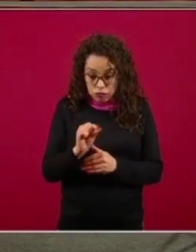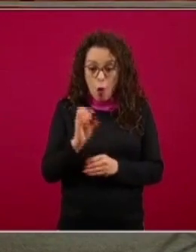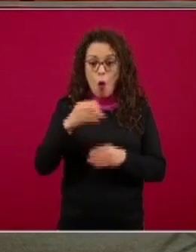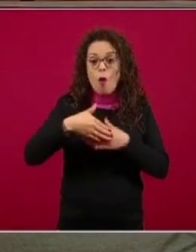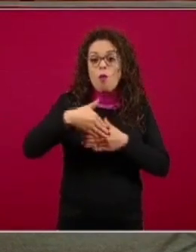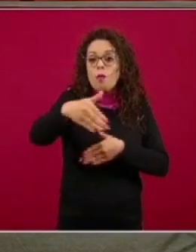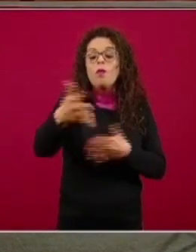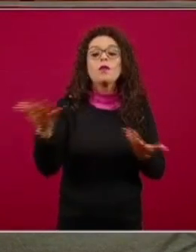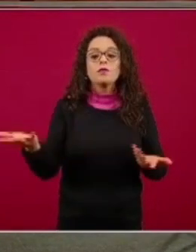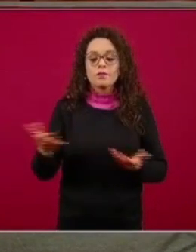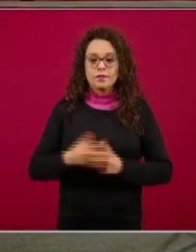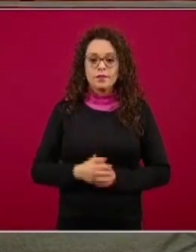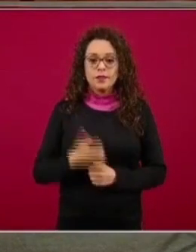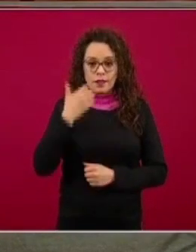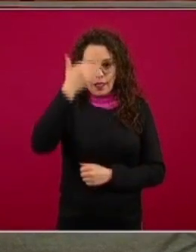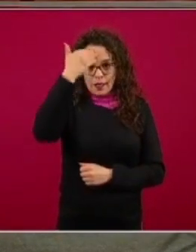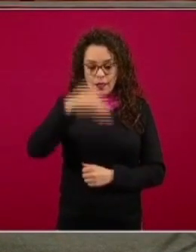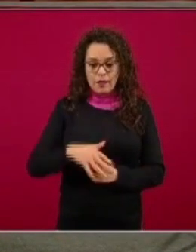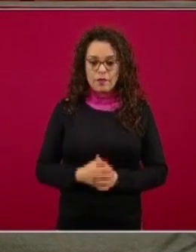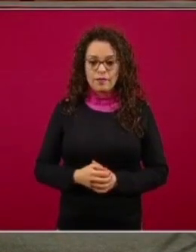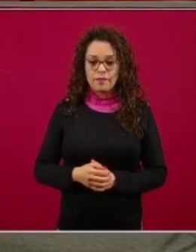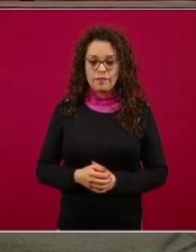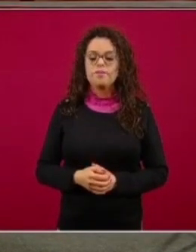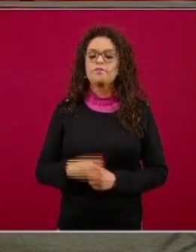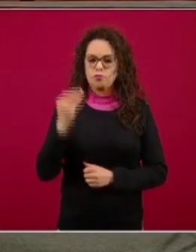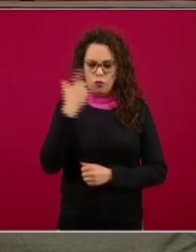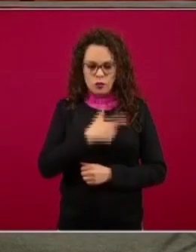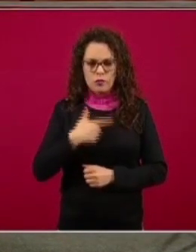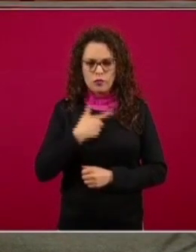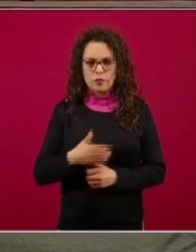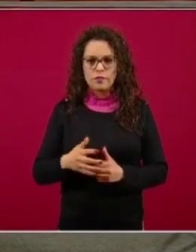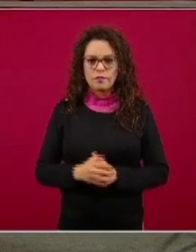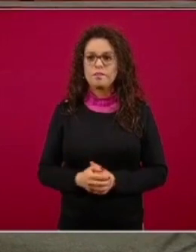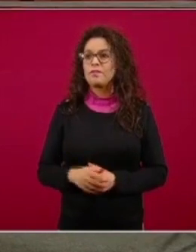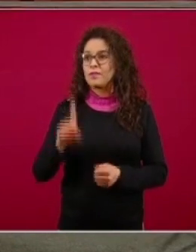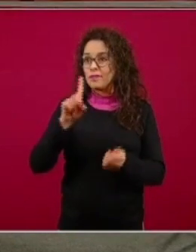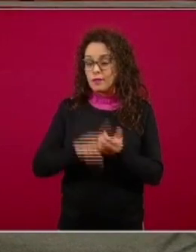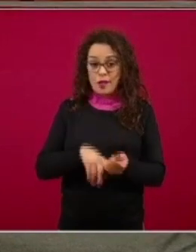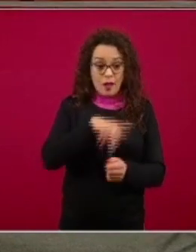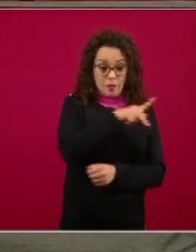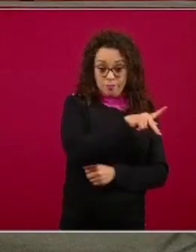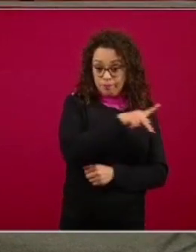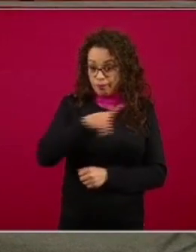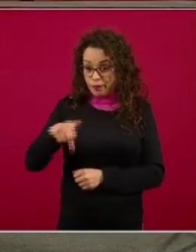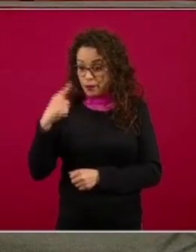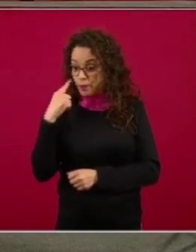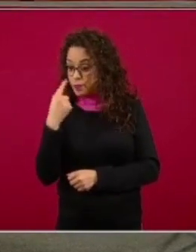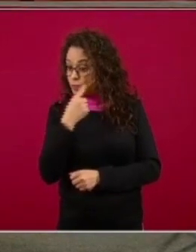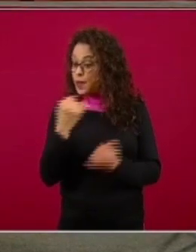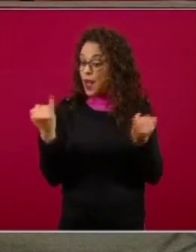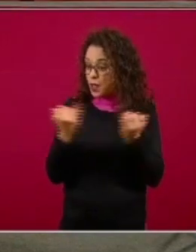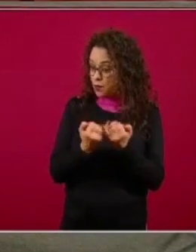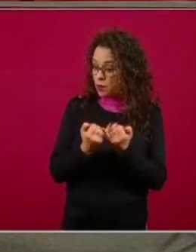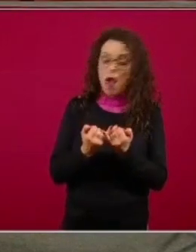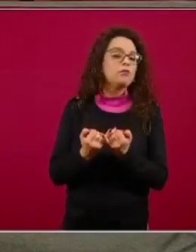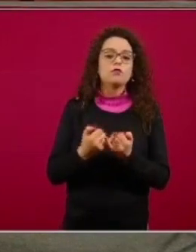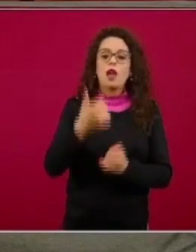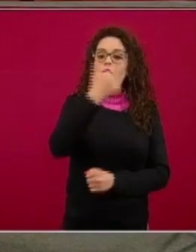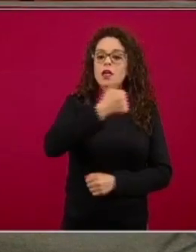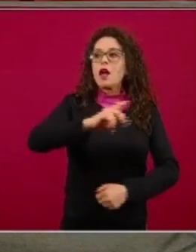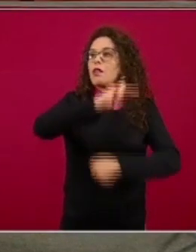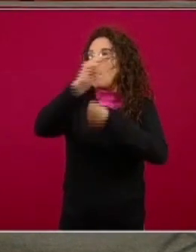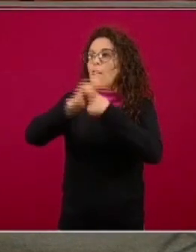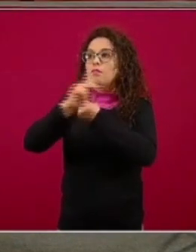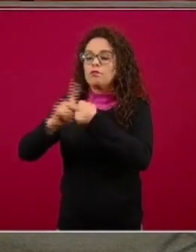no se trata de homologación nadie pretende hacer homologaciones porque esa no es la intención cada país es soberano cada